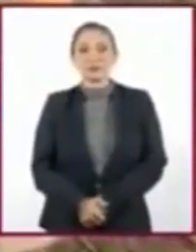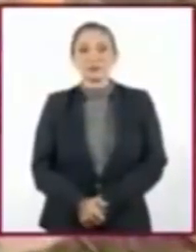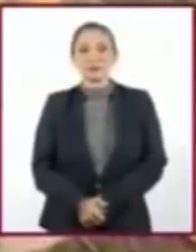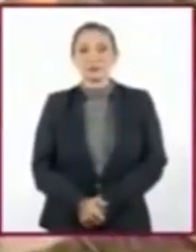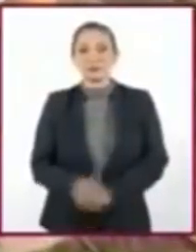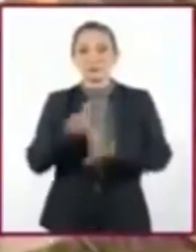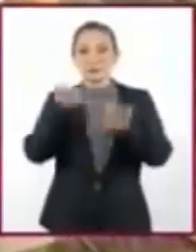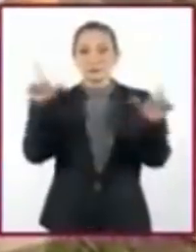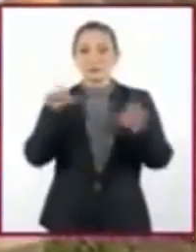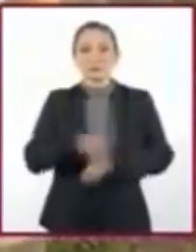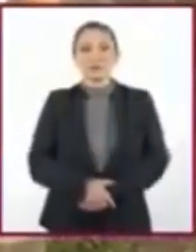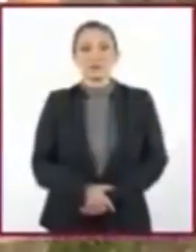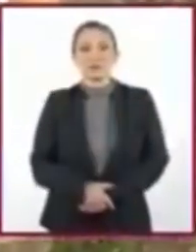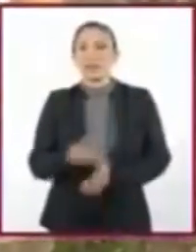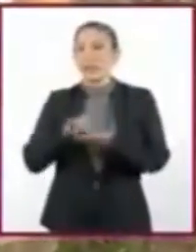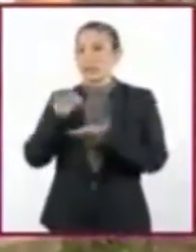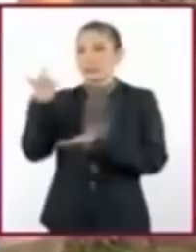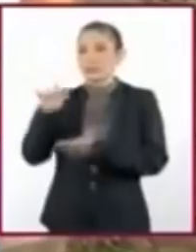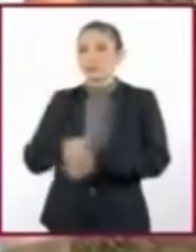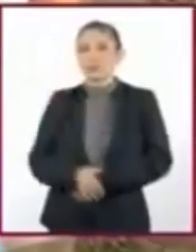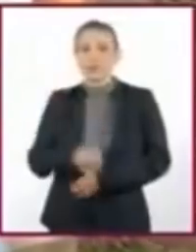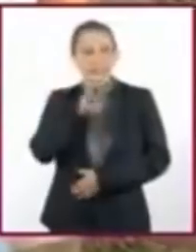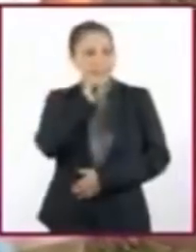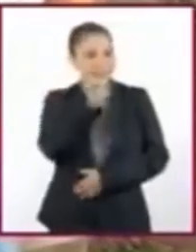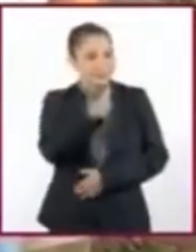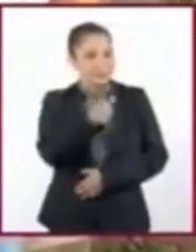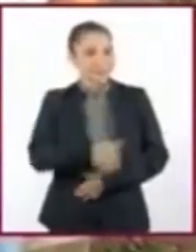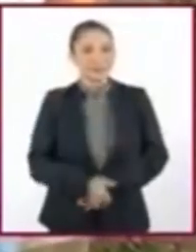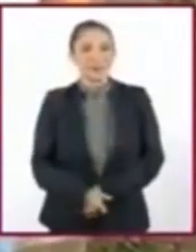Listo, Sofía. Gracias. De nada.